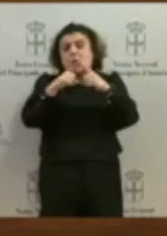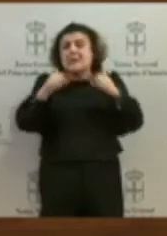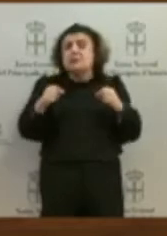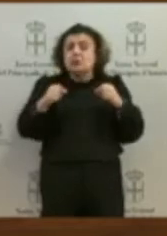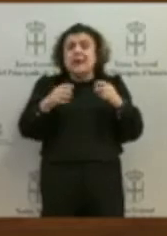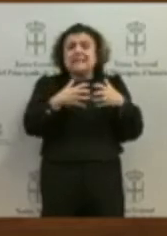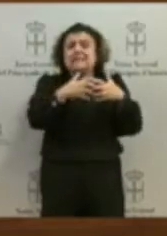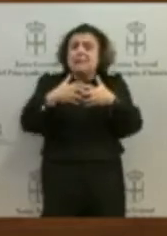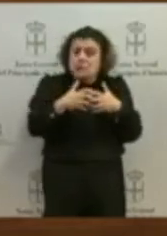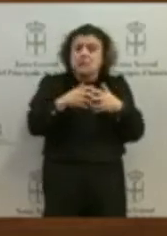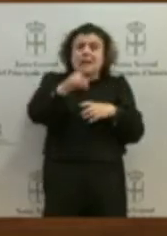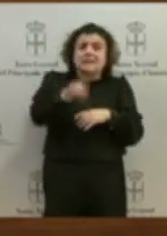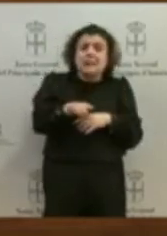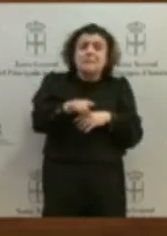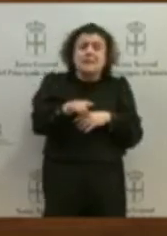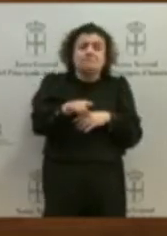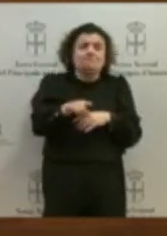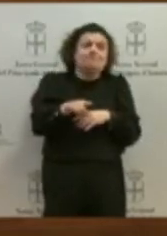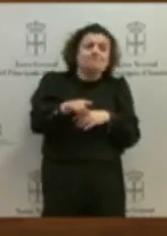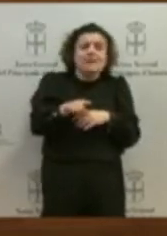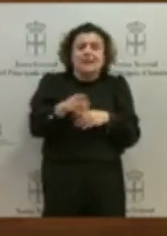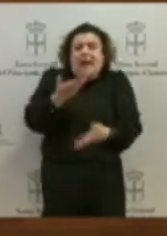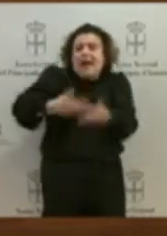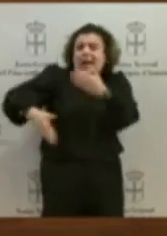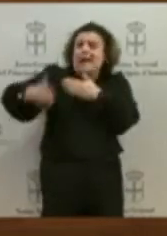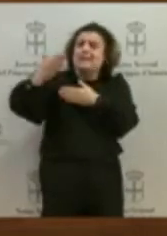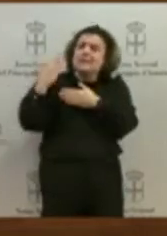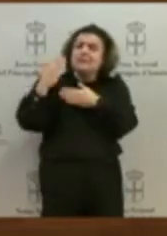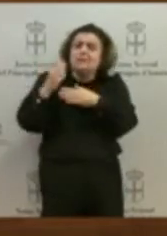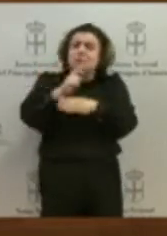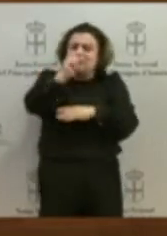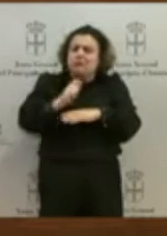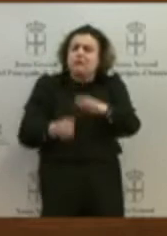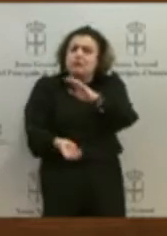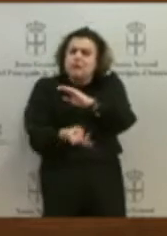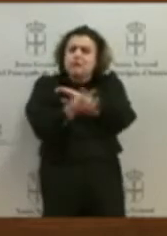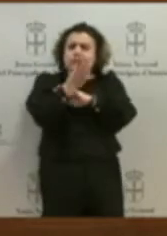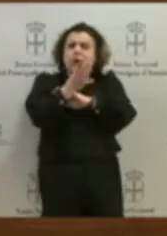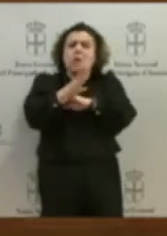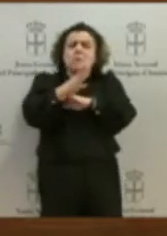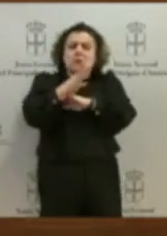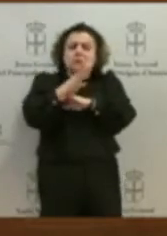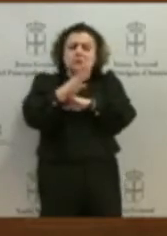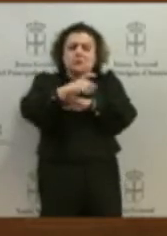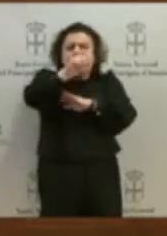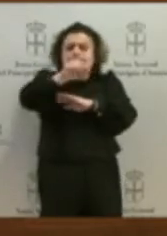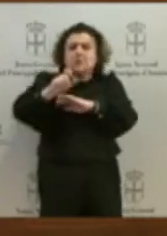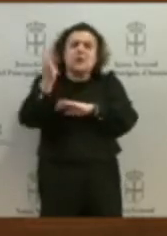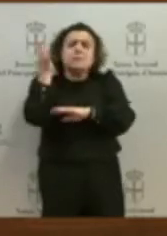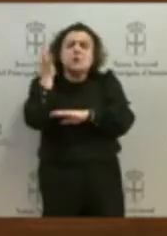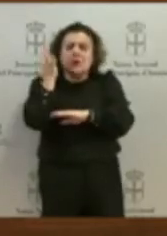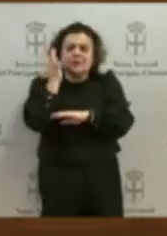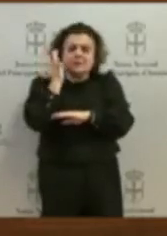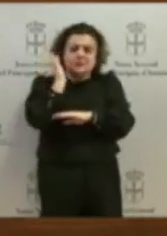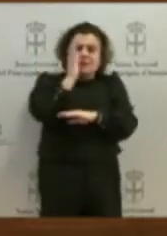construyó sobre los esfuerzos, sobre los hombros de cientos de miles de mujeres que participaban en las luchas obreras